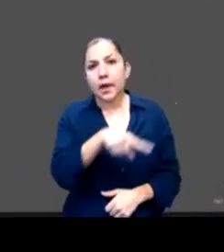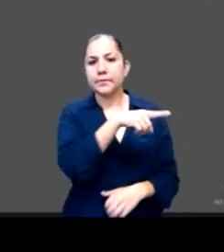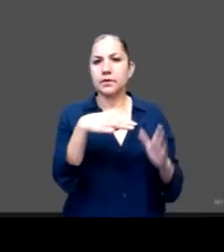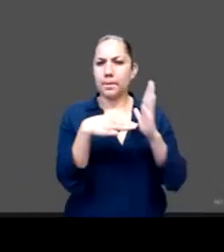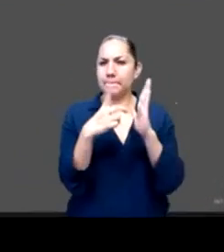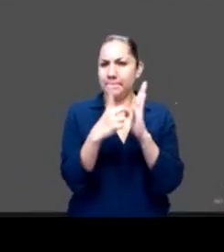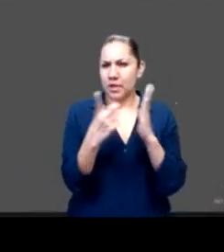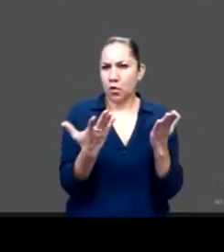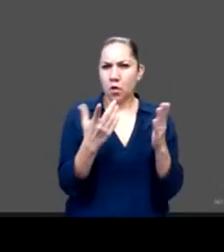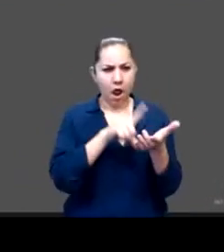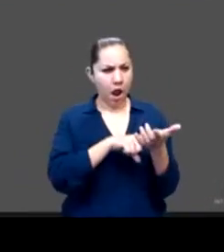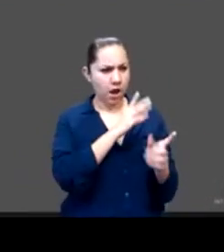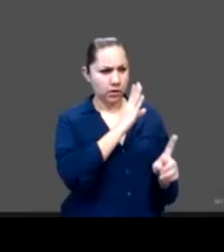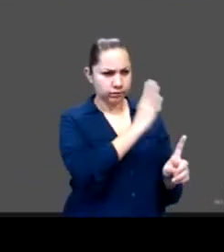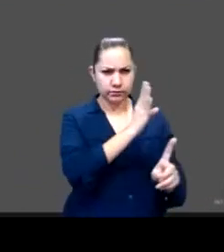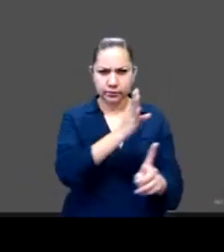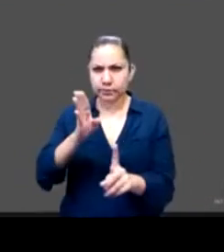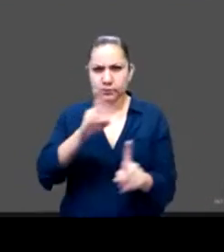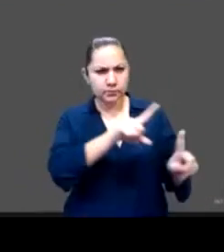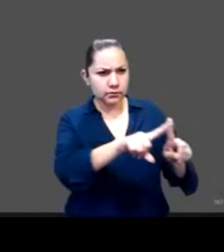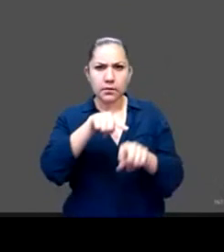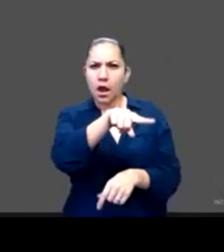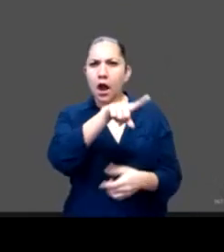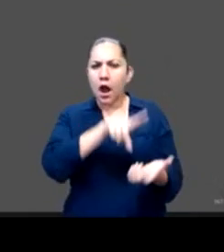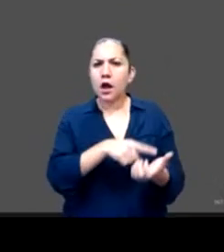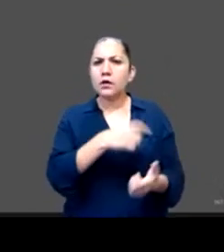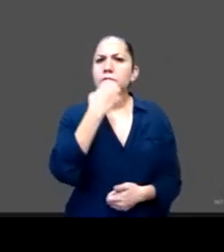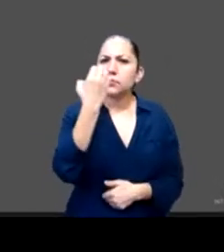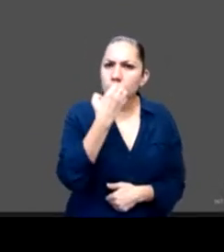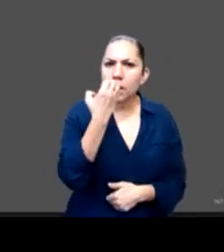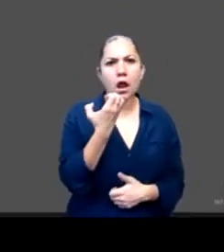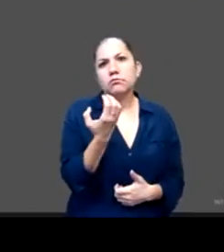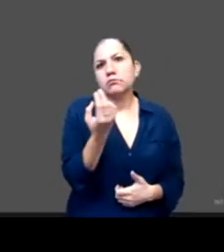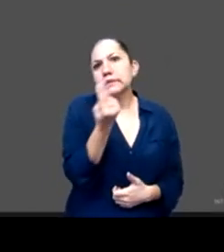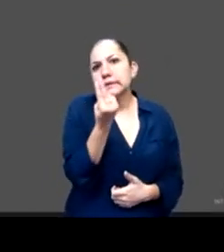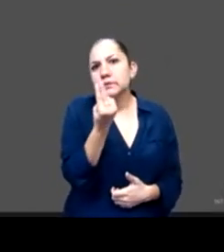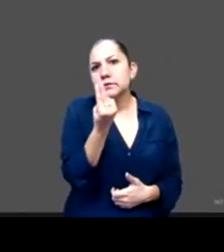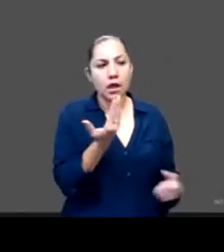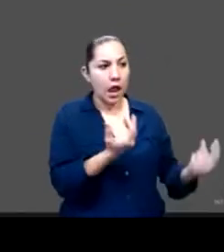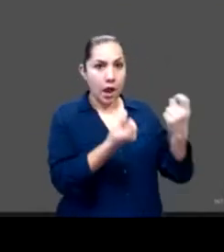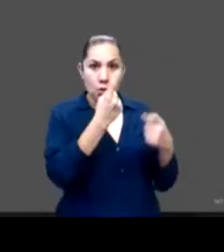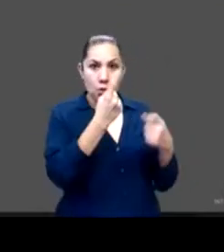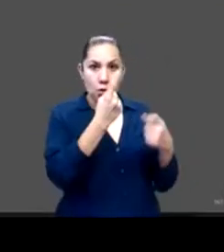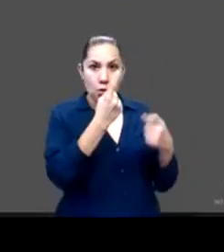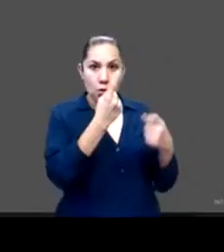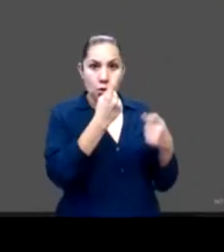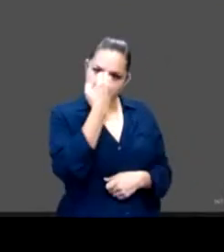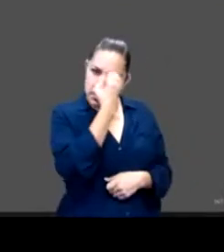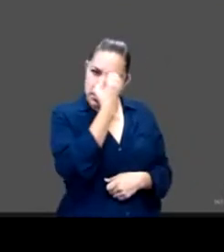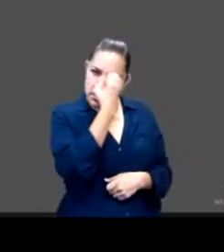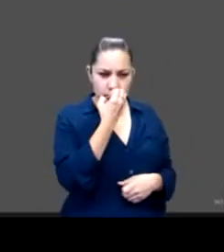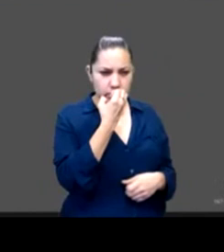educación integral de la sexualidad en las escuelas que parten de hacer un diagnóstico de cuáles son hoy los actores con los que me